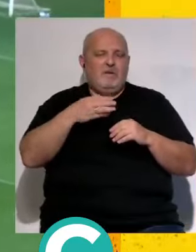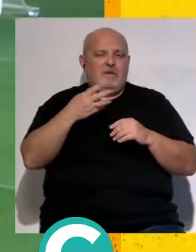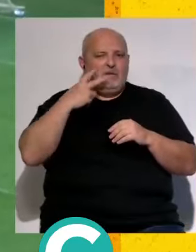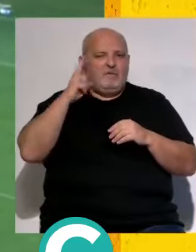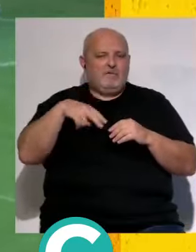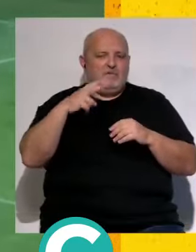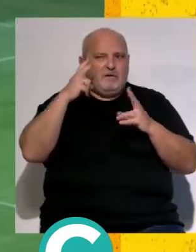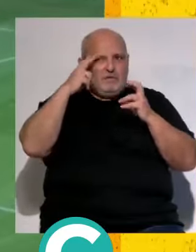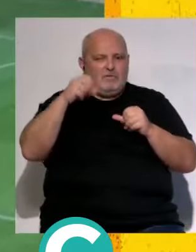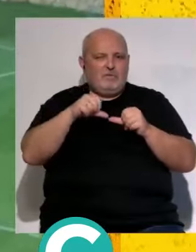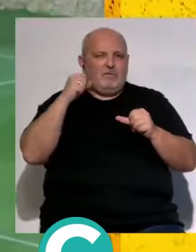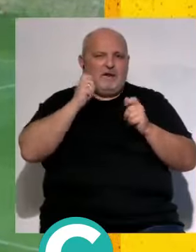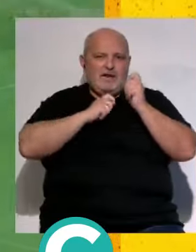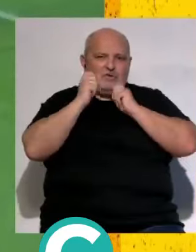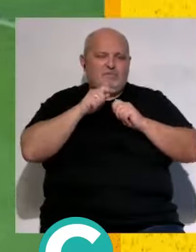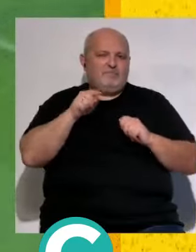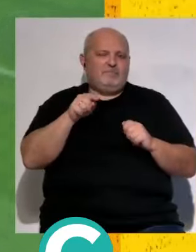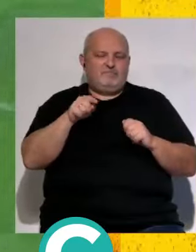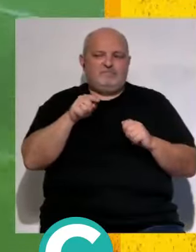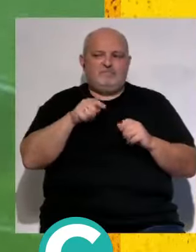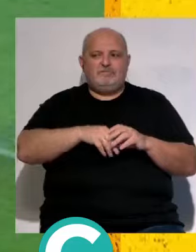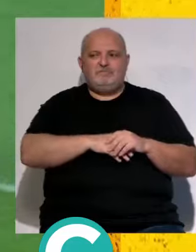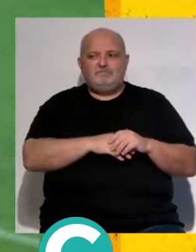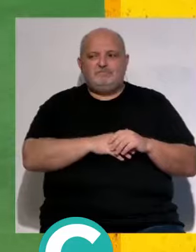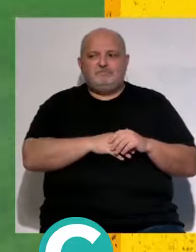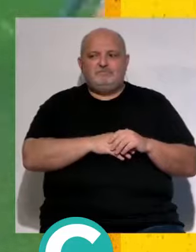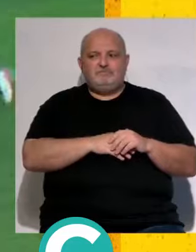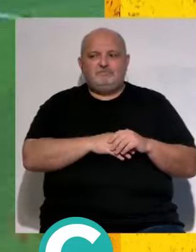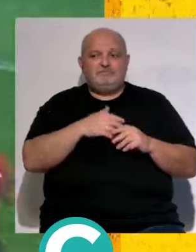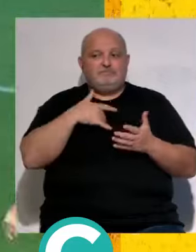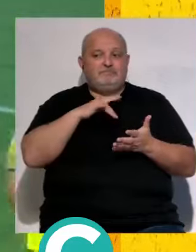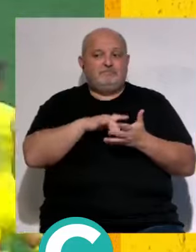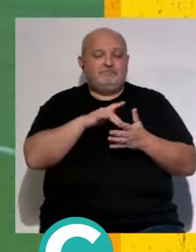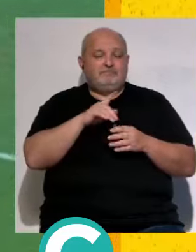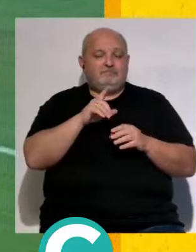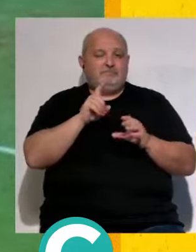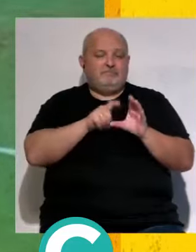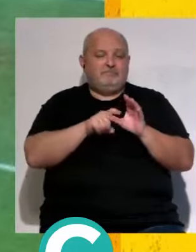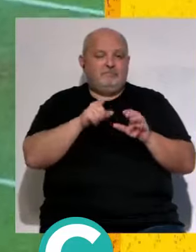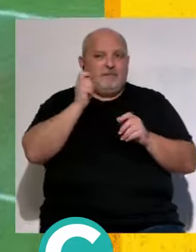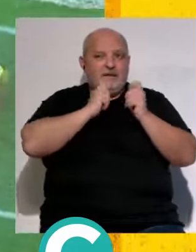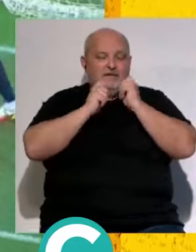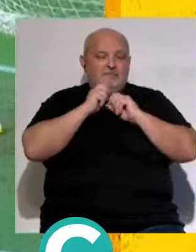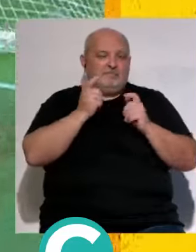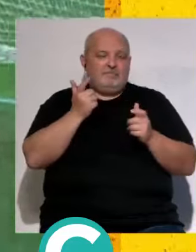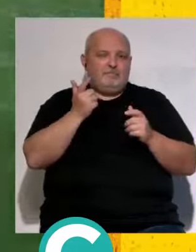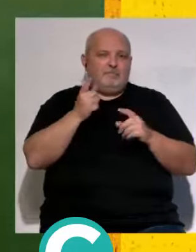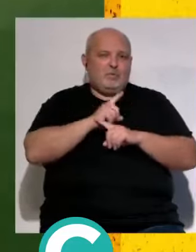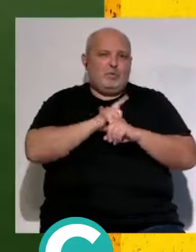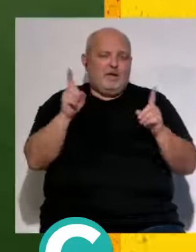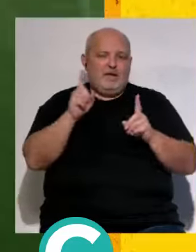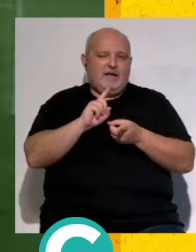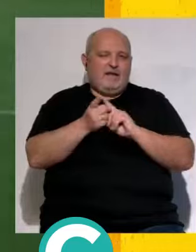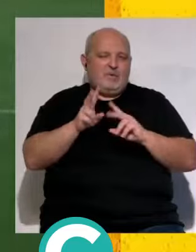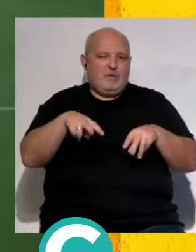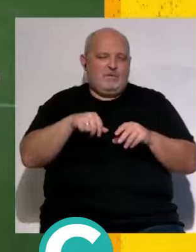a recordar con mucho cariño y la verdad es que bueno me tocó salir pero el cariño ese no se cambia no se